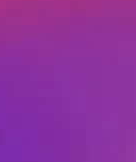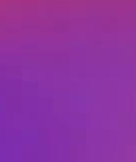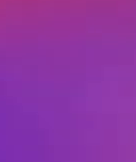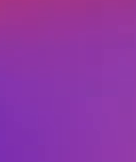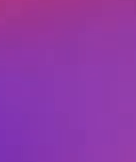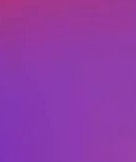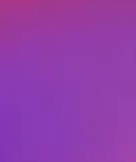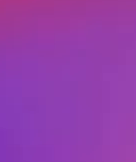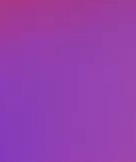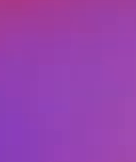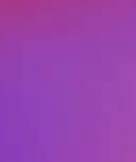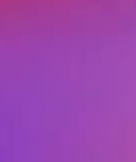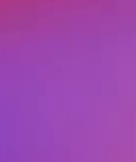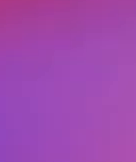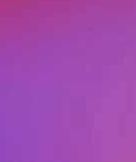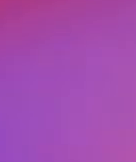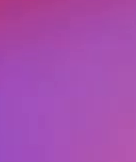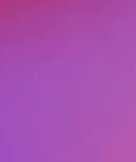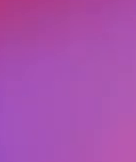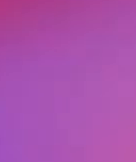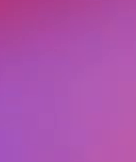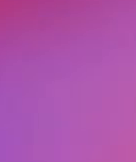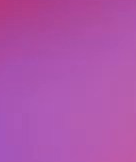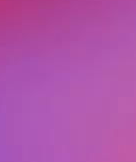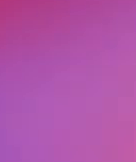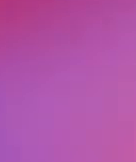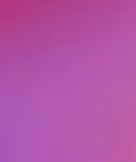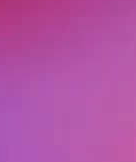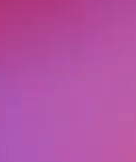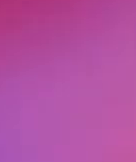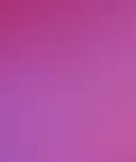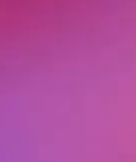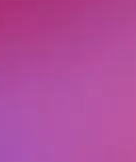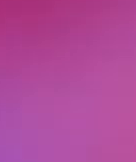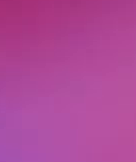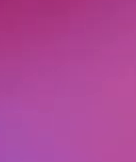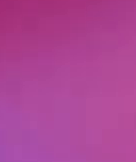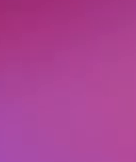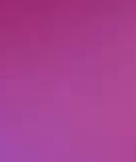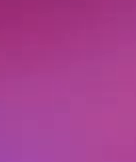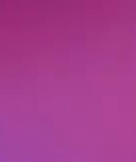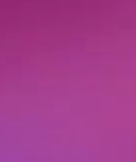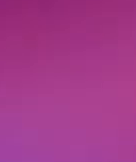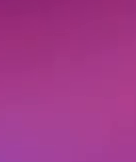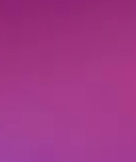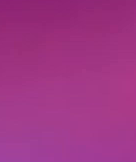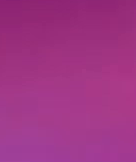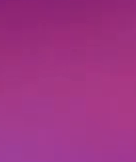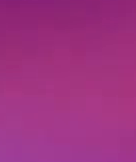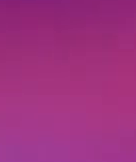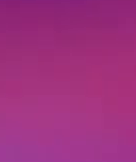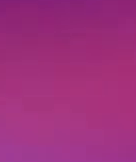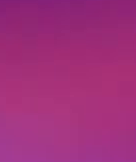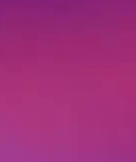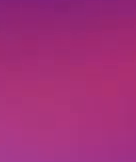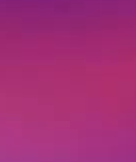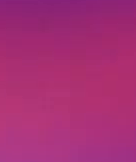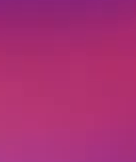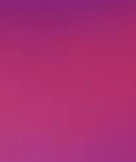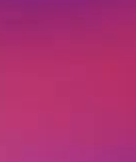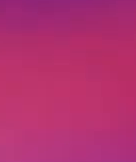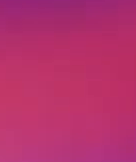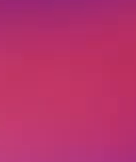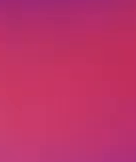Si requieres consultar los libros de texto en versión digital, recuerda que los puedes encontrar en la página conalitec.sep